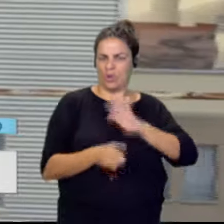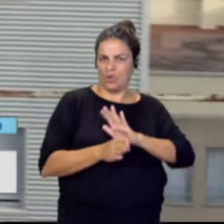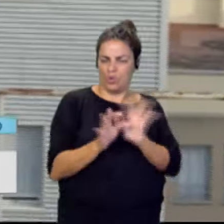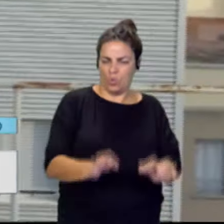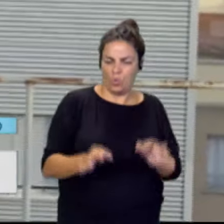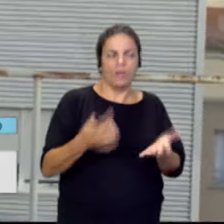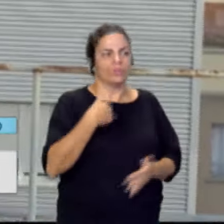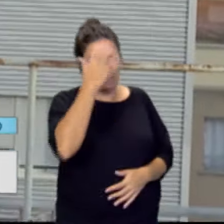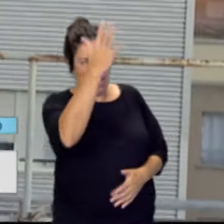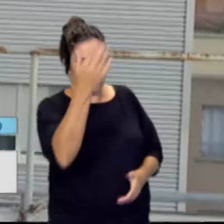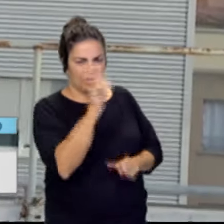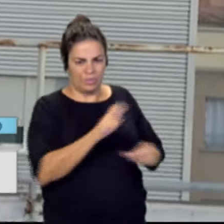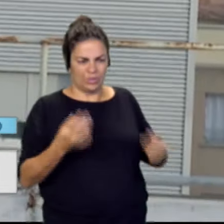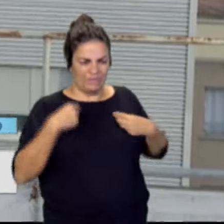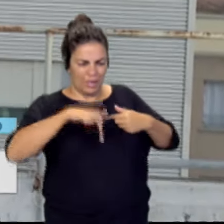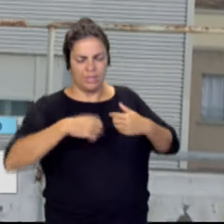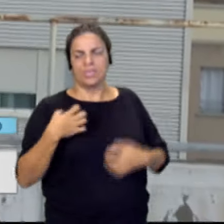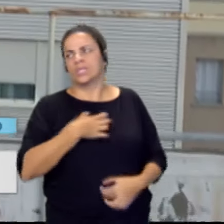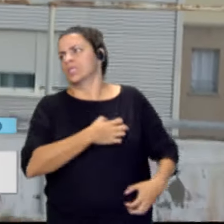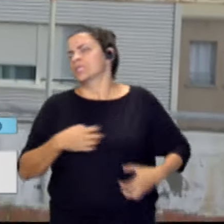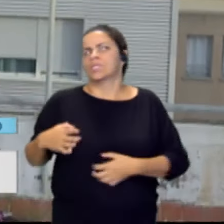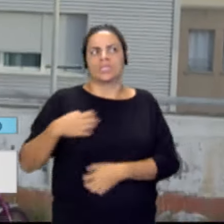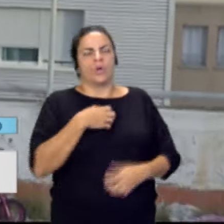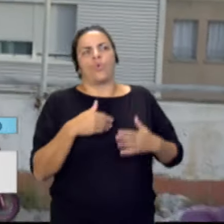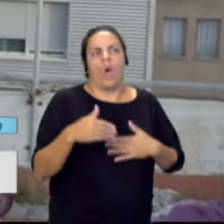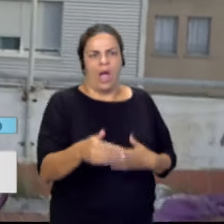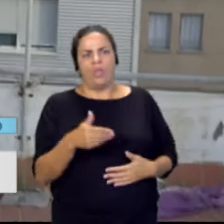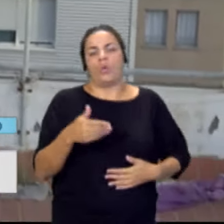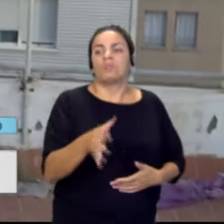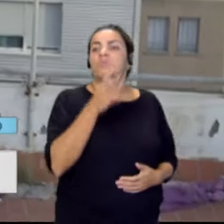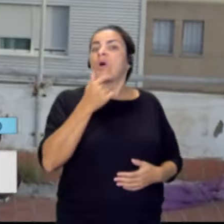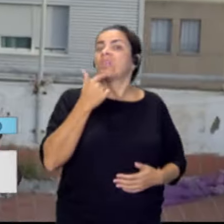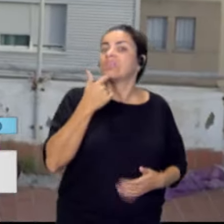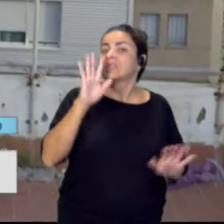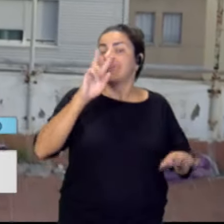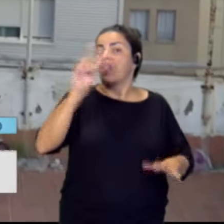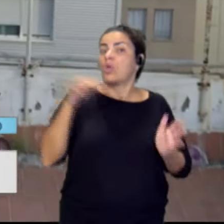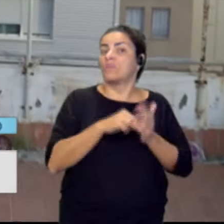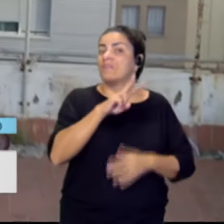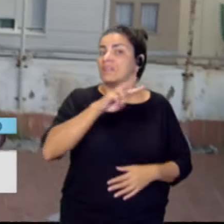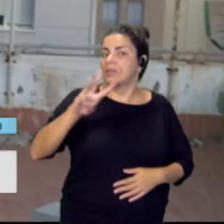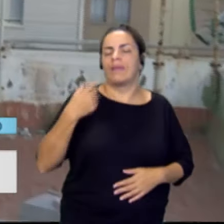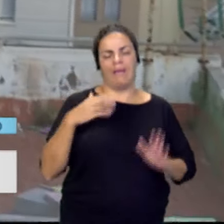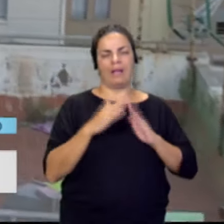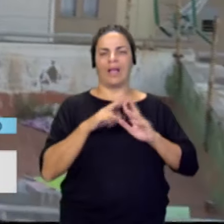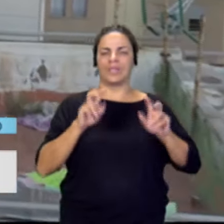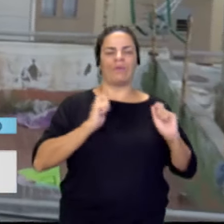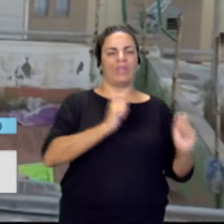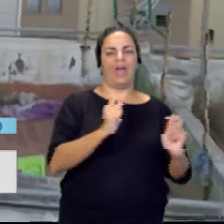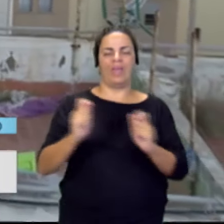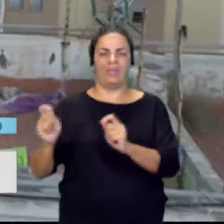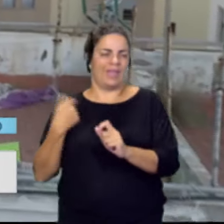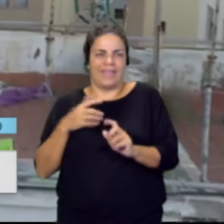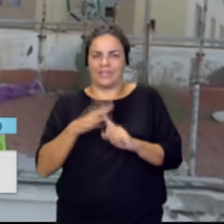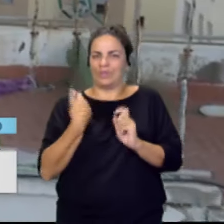desesperación y cuándo, cuándo, cuándo, porque supuestamente el 2023 les iban a dar sus viviendas y esto se acababa,